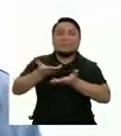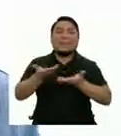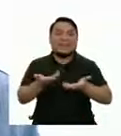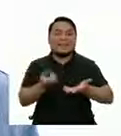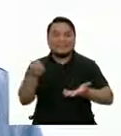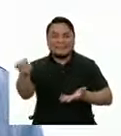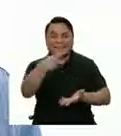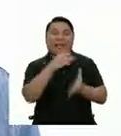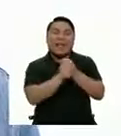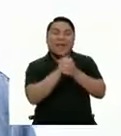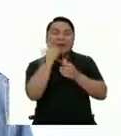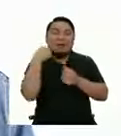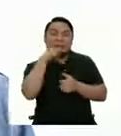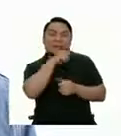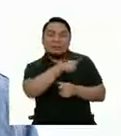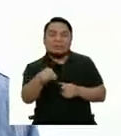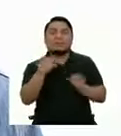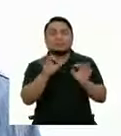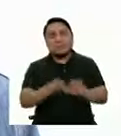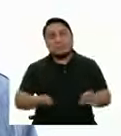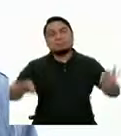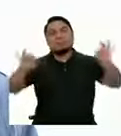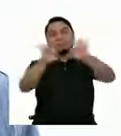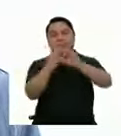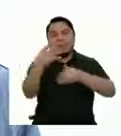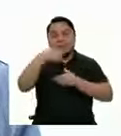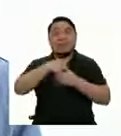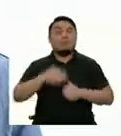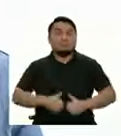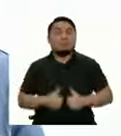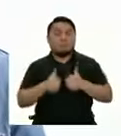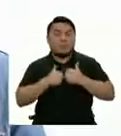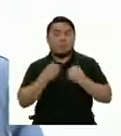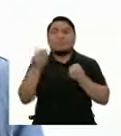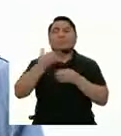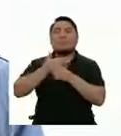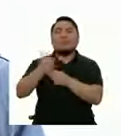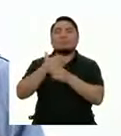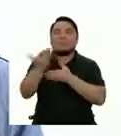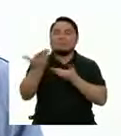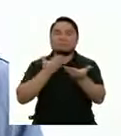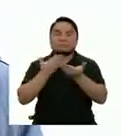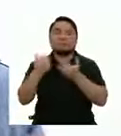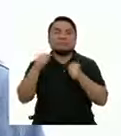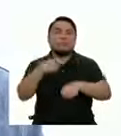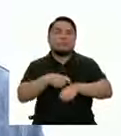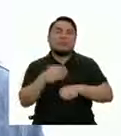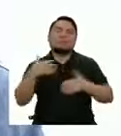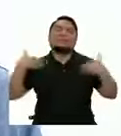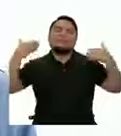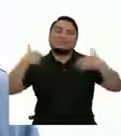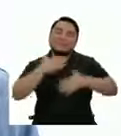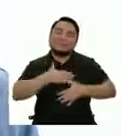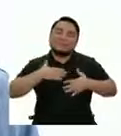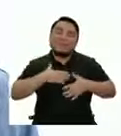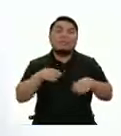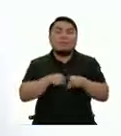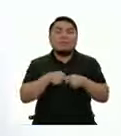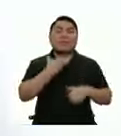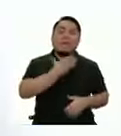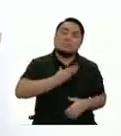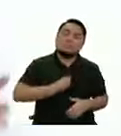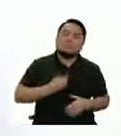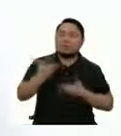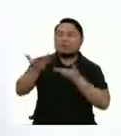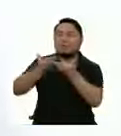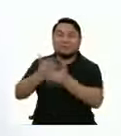Las y los amigos Son de suma importancia en nuestra vida Porque comparten con nosotros Momentos de alegría y tristeza